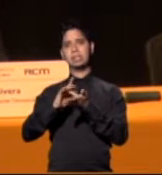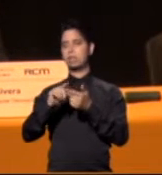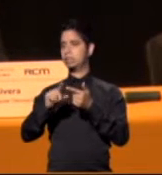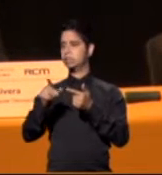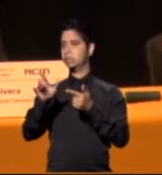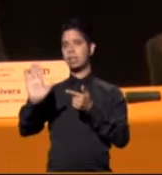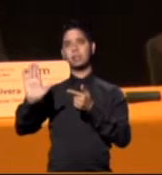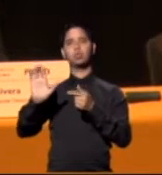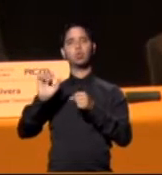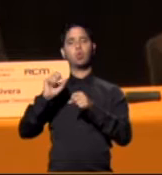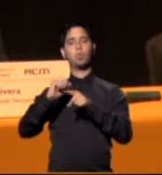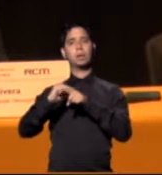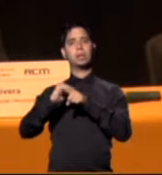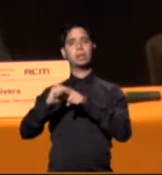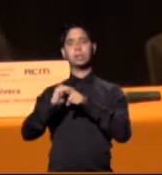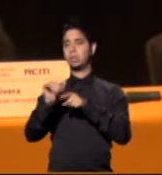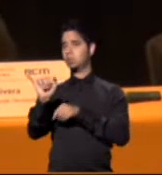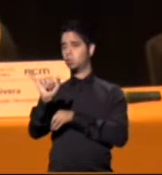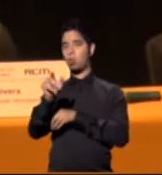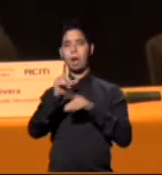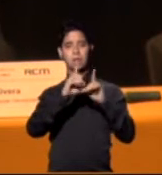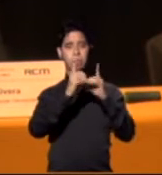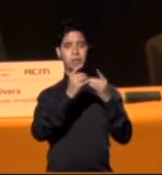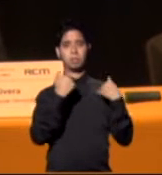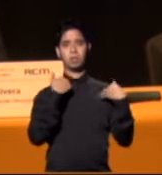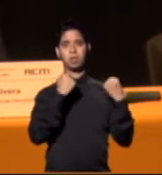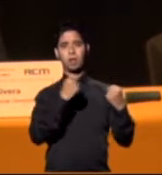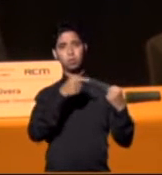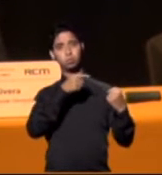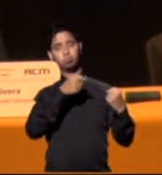práctica, que le devuelva al departamento de salud